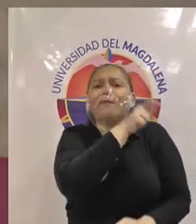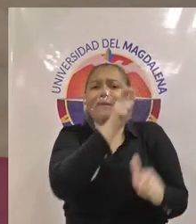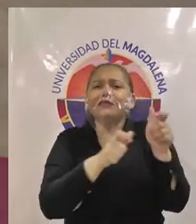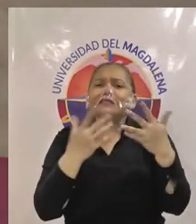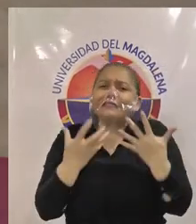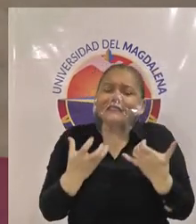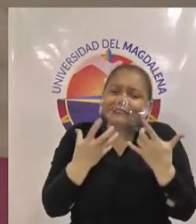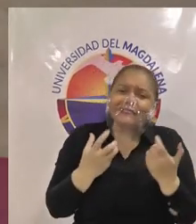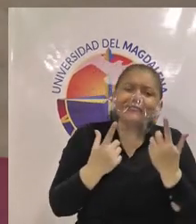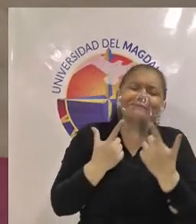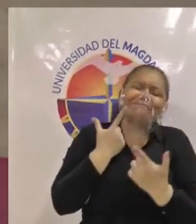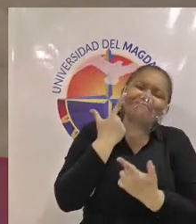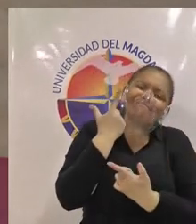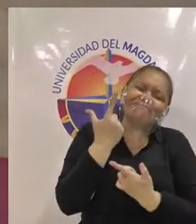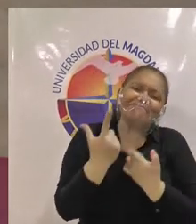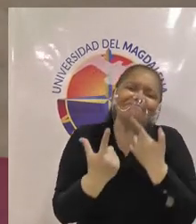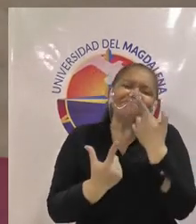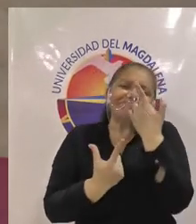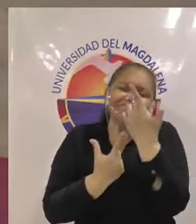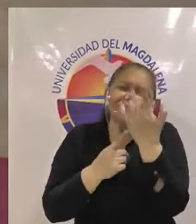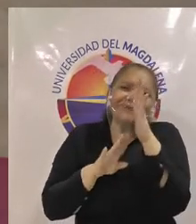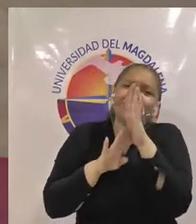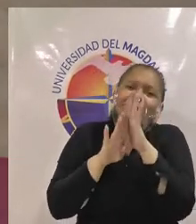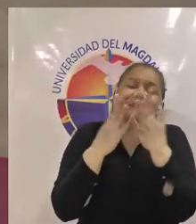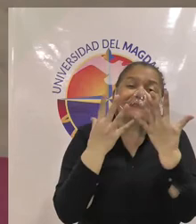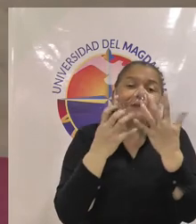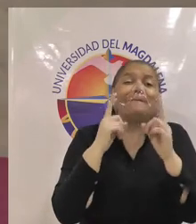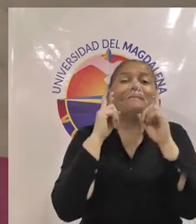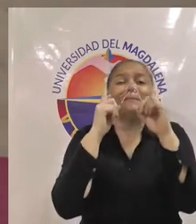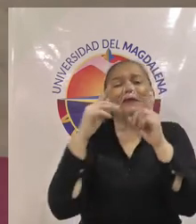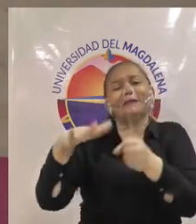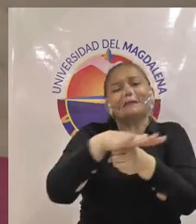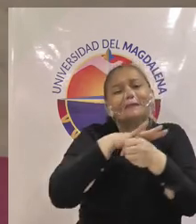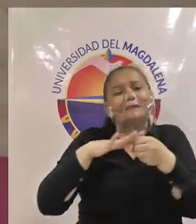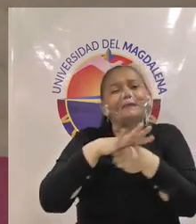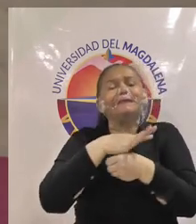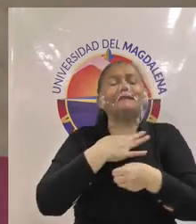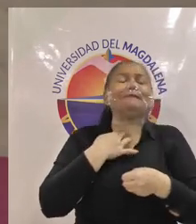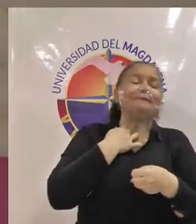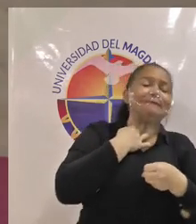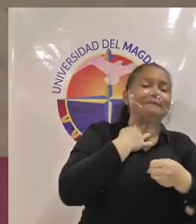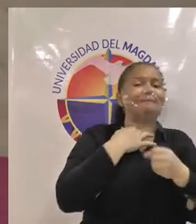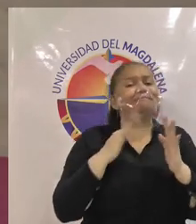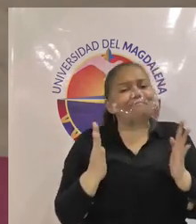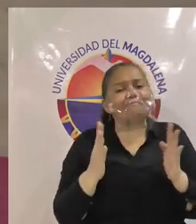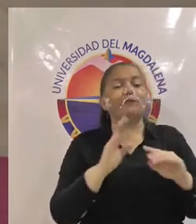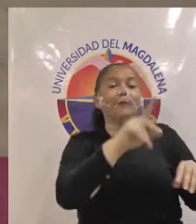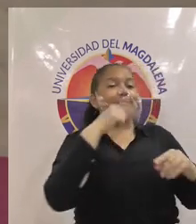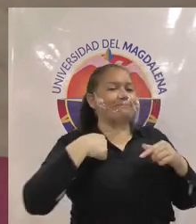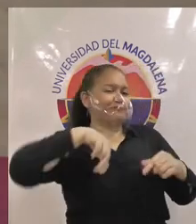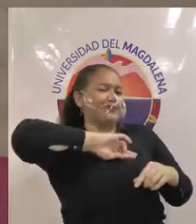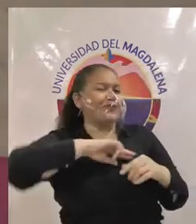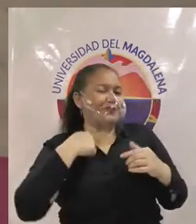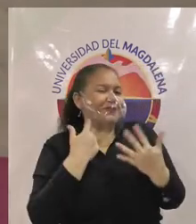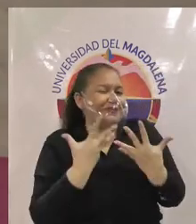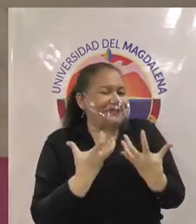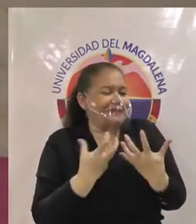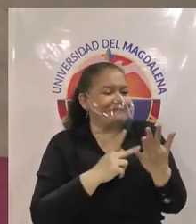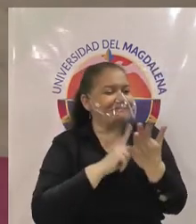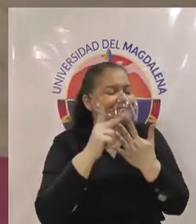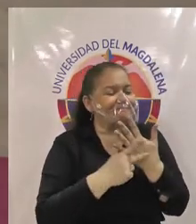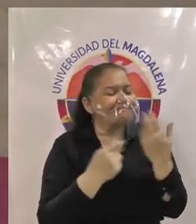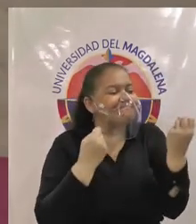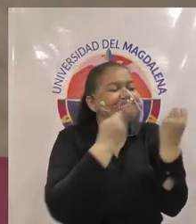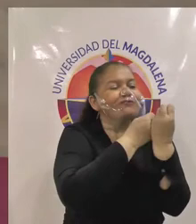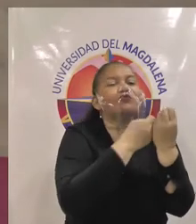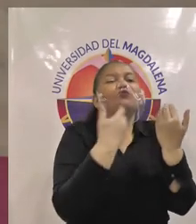de pronto no cuentan con esos recursos entonces desde las representaciones estudiantiles que queremos hacer primero para poder dar para que se